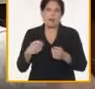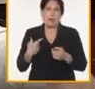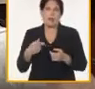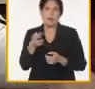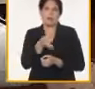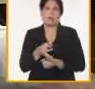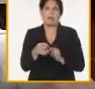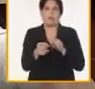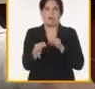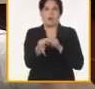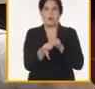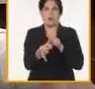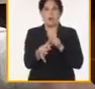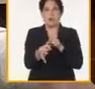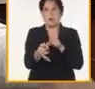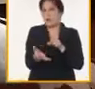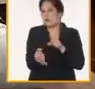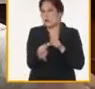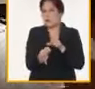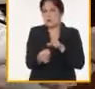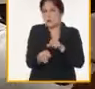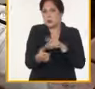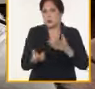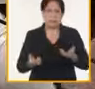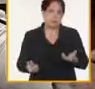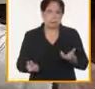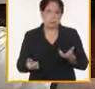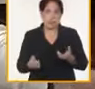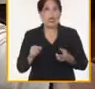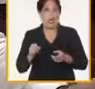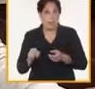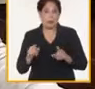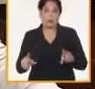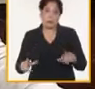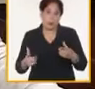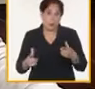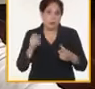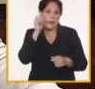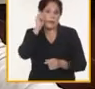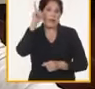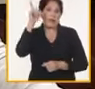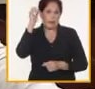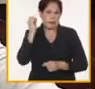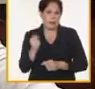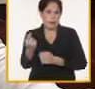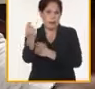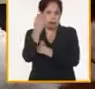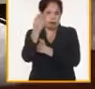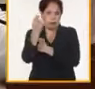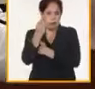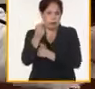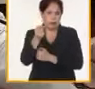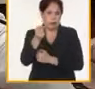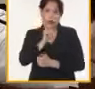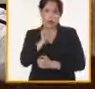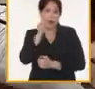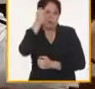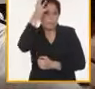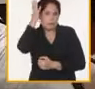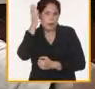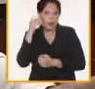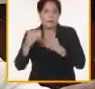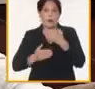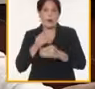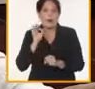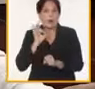localidad. O sea nosotros esto aquí sí se cumple muy bien la idea que siempre se nos transmite desde el primer secretario de que al problema hay